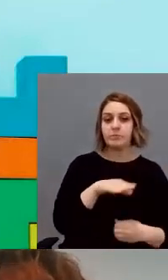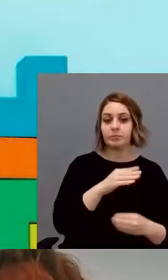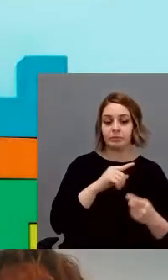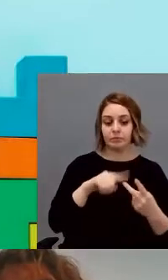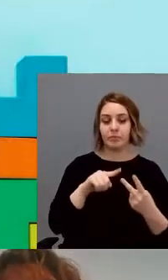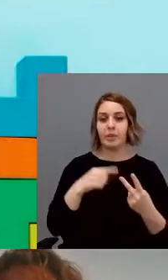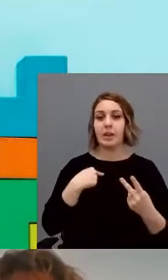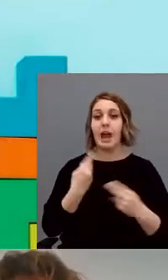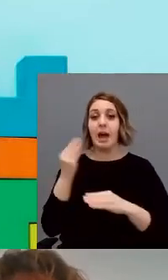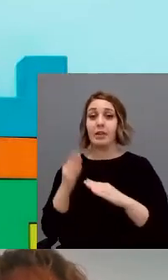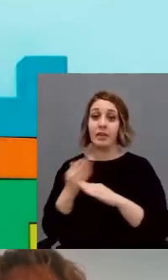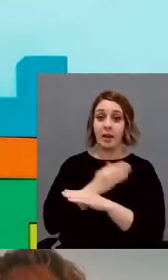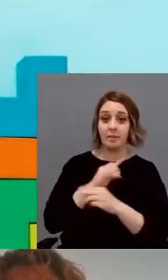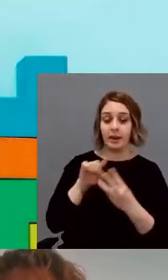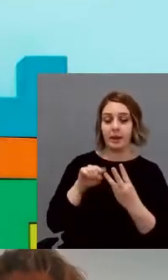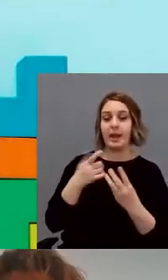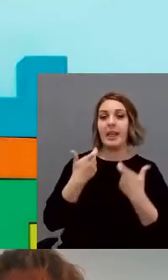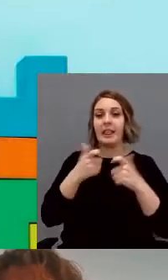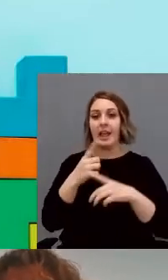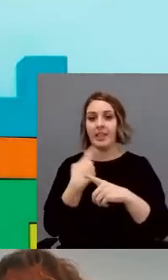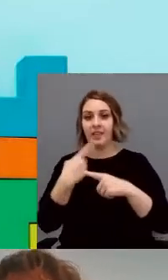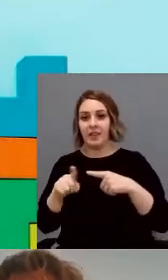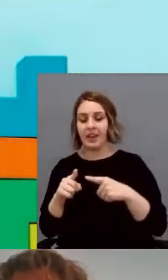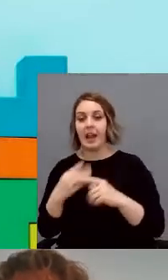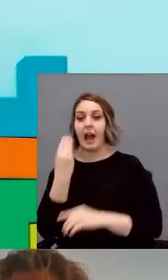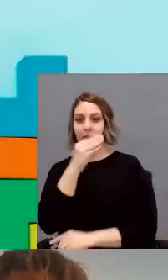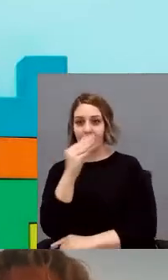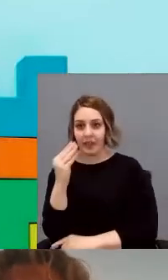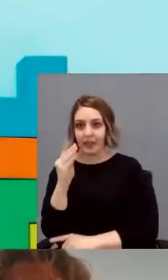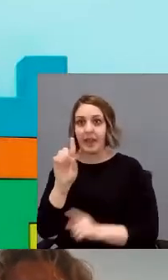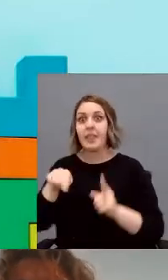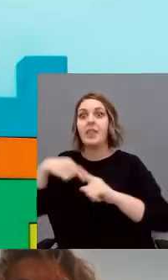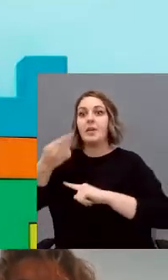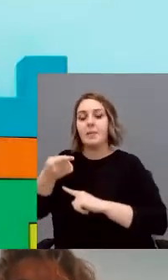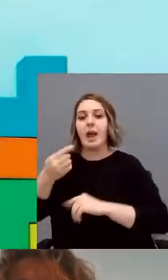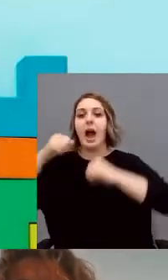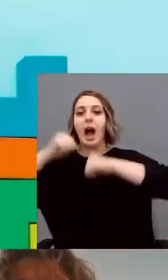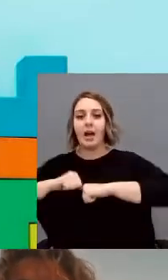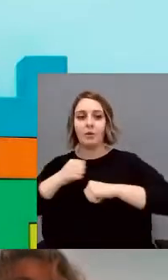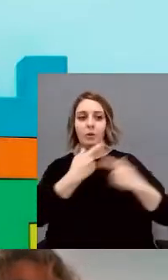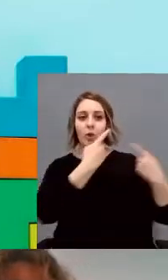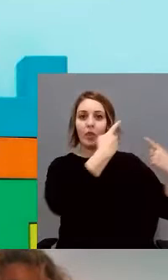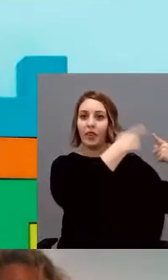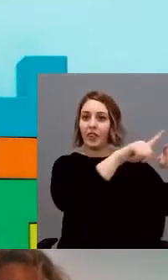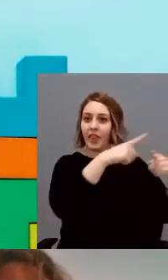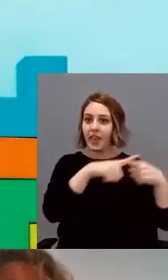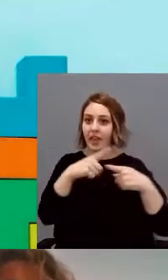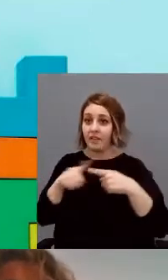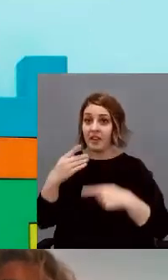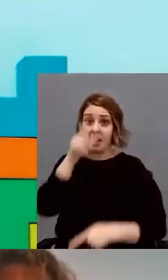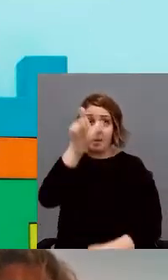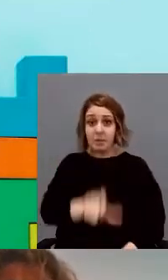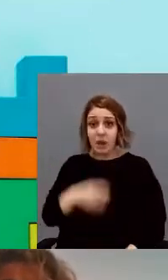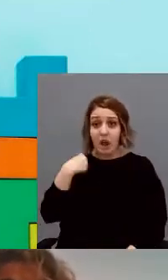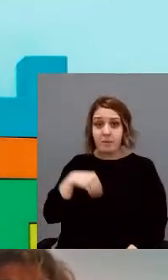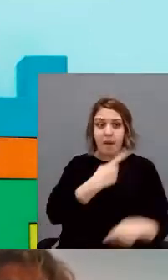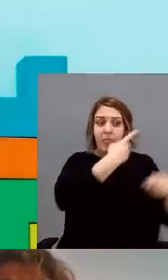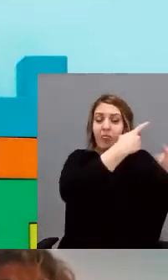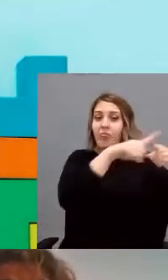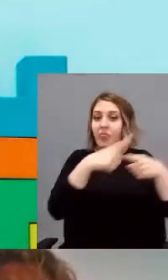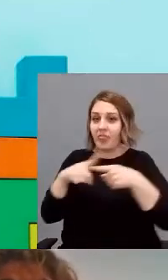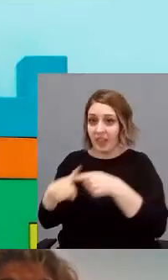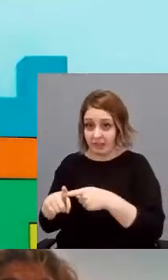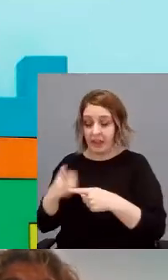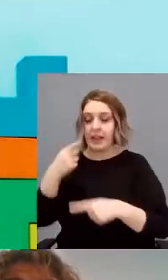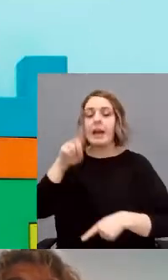preadolescencia, un TEA de adolescente y un TEA adulto. También es verdad que la manifestación del